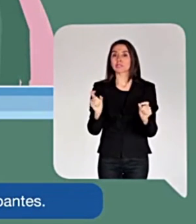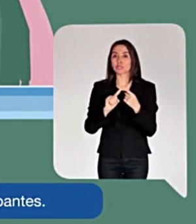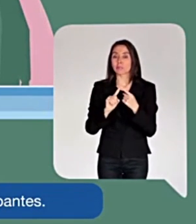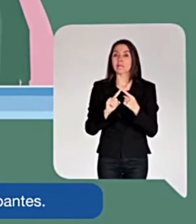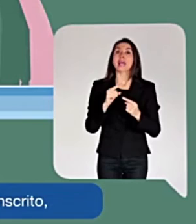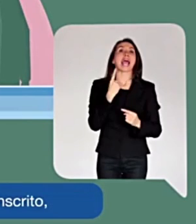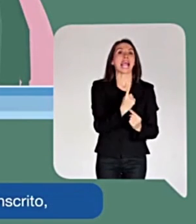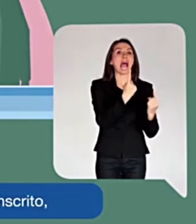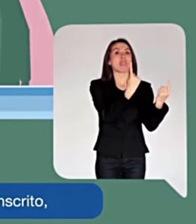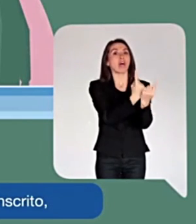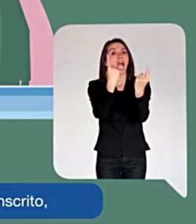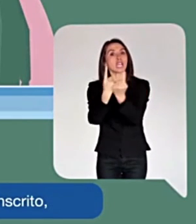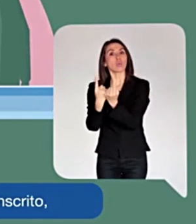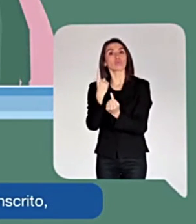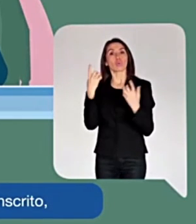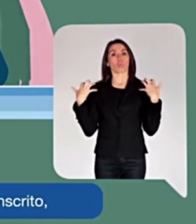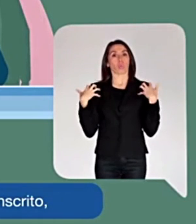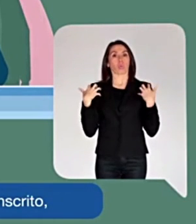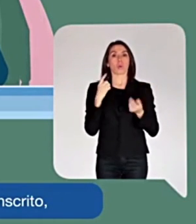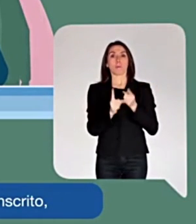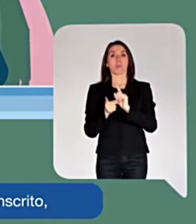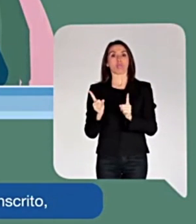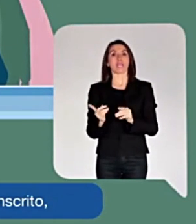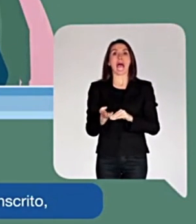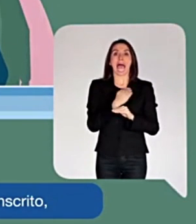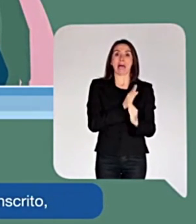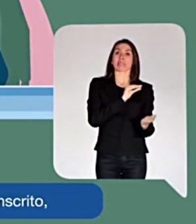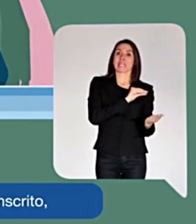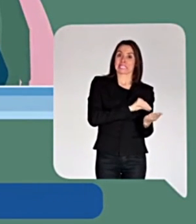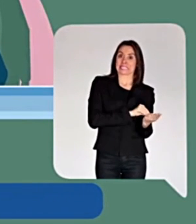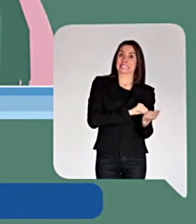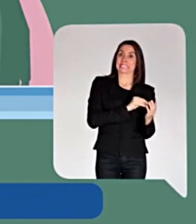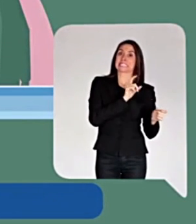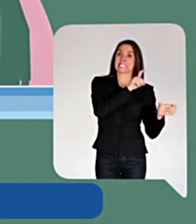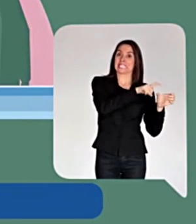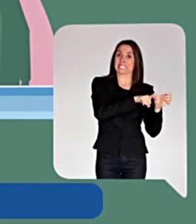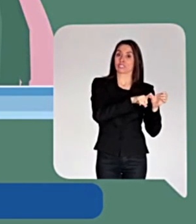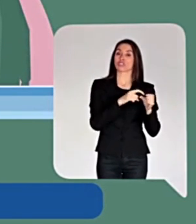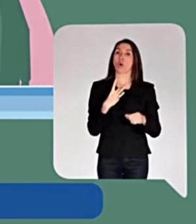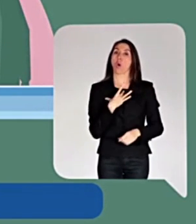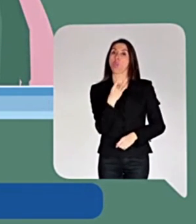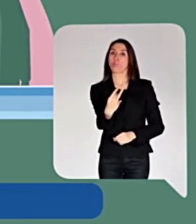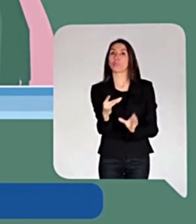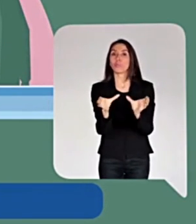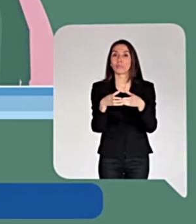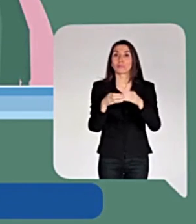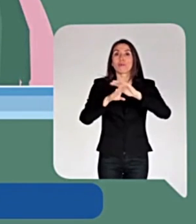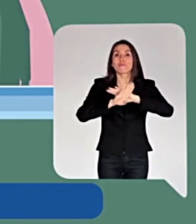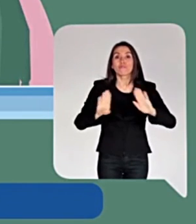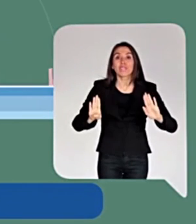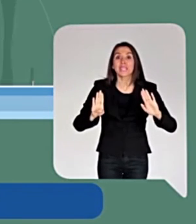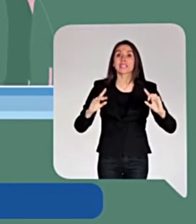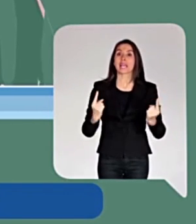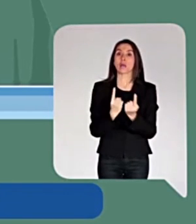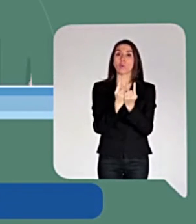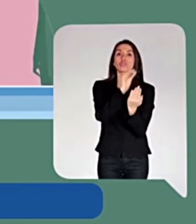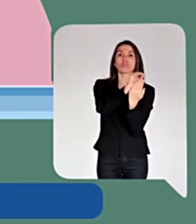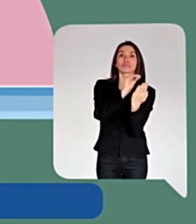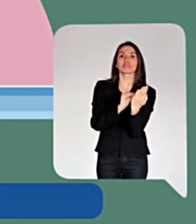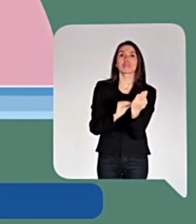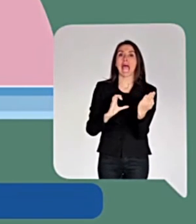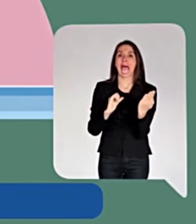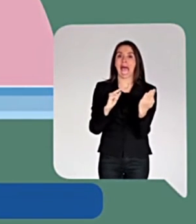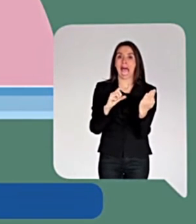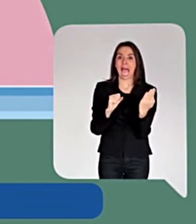participantes. Cada encuentro contará con un moderador previamente inscrito, elegido por el propio grupo. Al final del encuentro deberás